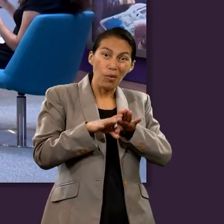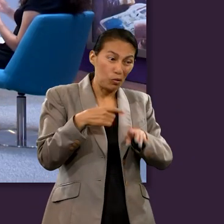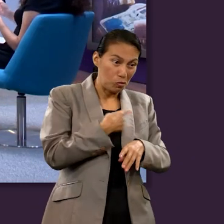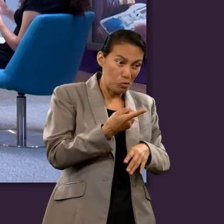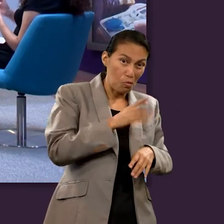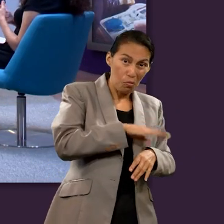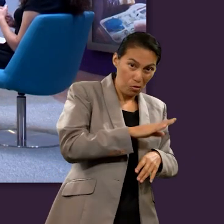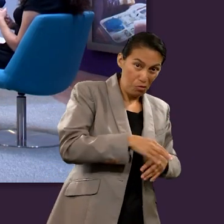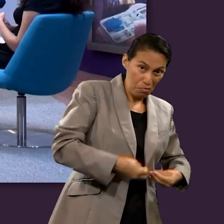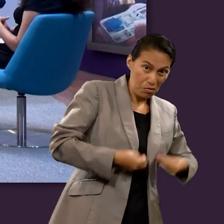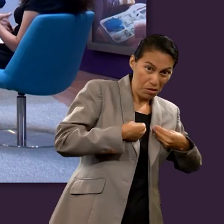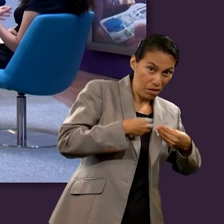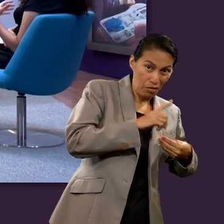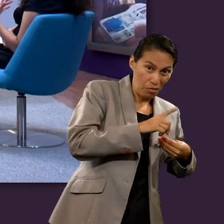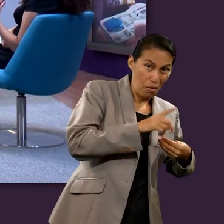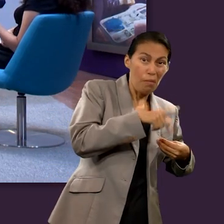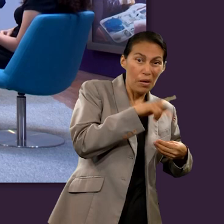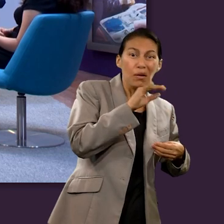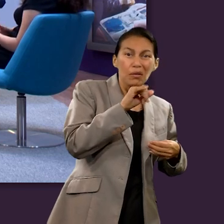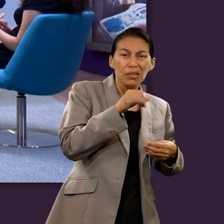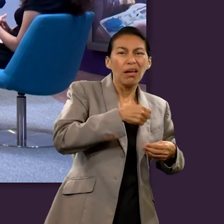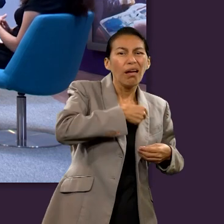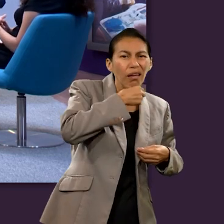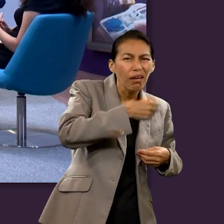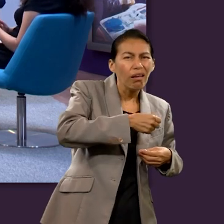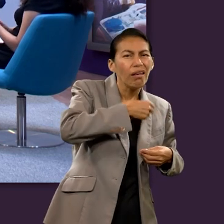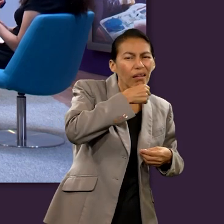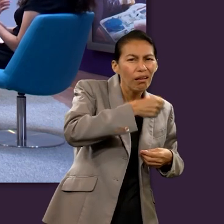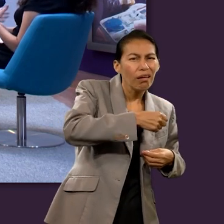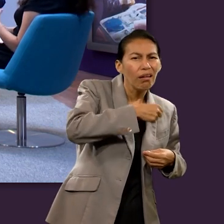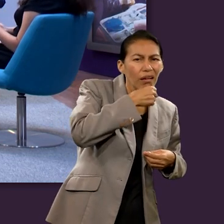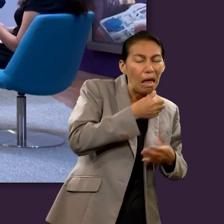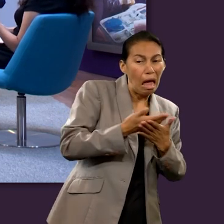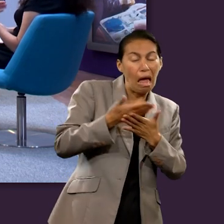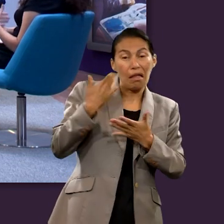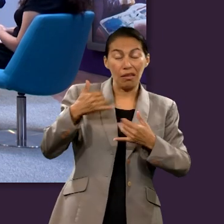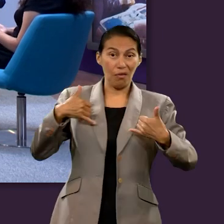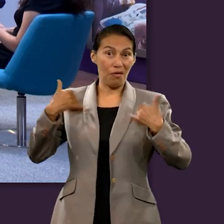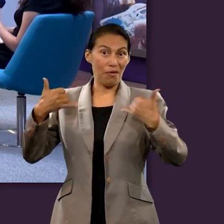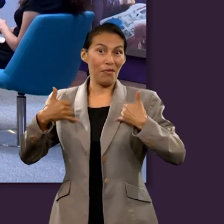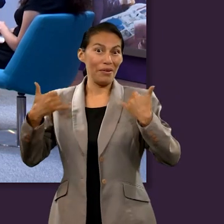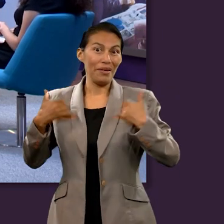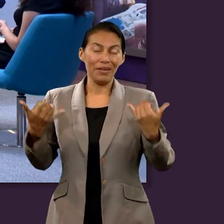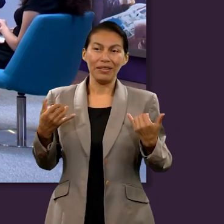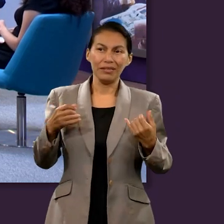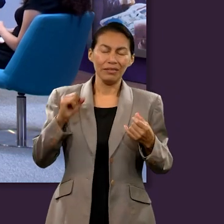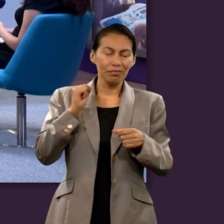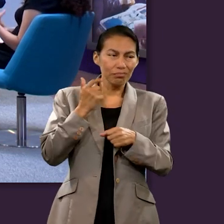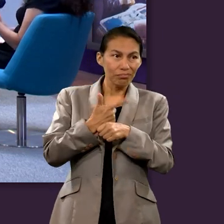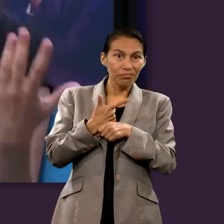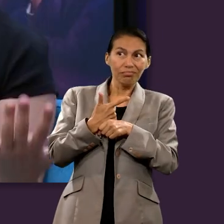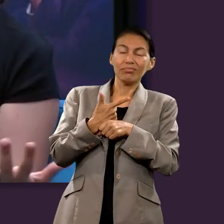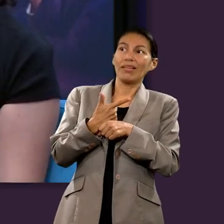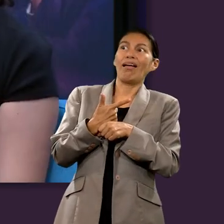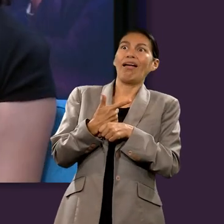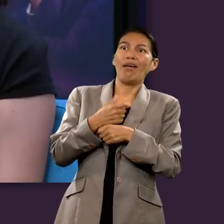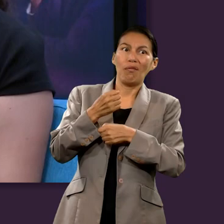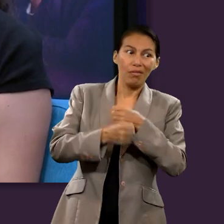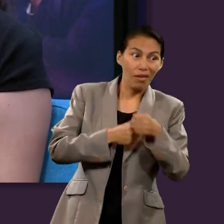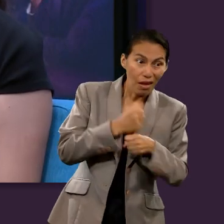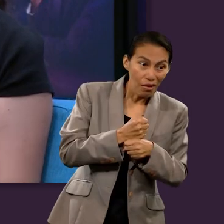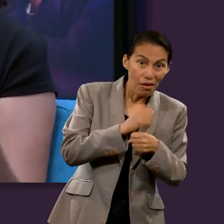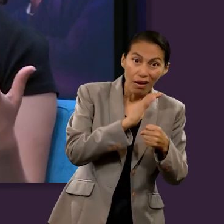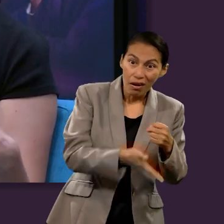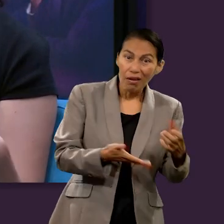perdamos la vida de forma tal vez no literal pero pero si se nos está pasando el tiempo ya no somos los jóvenes desde antes